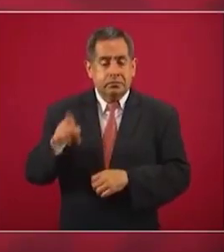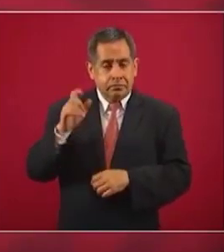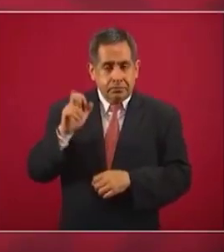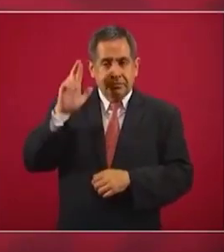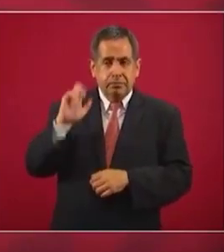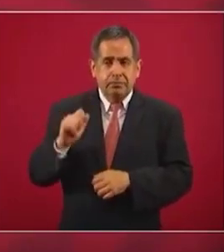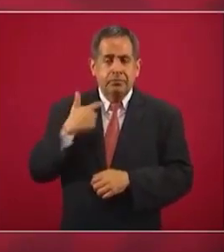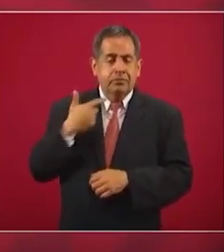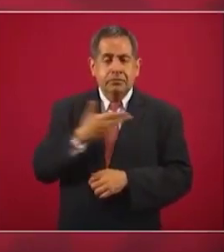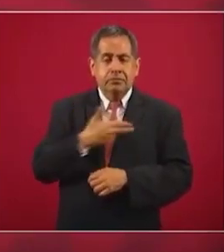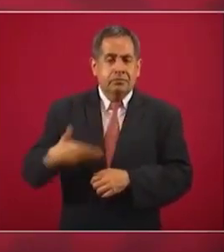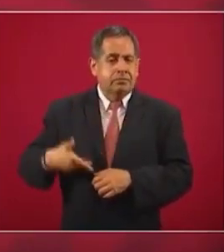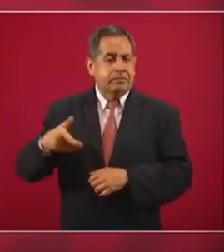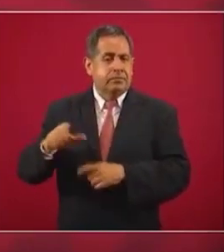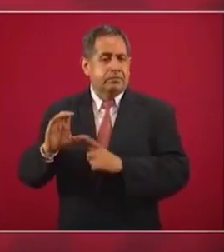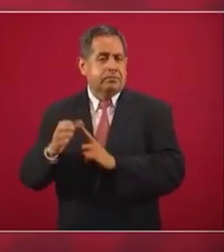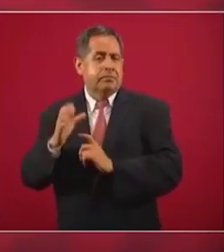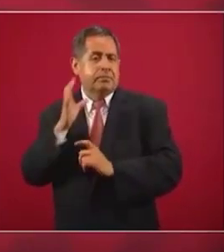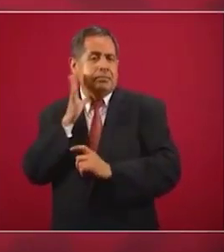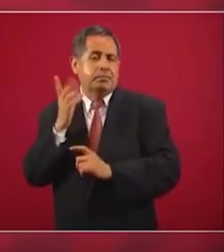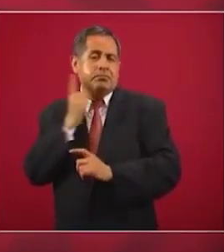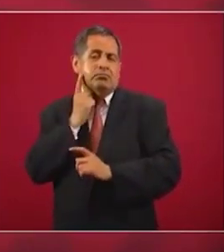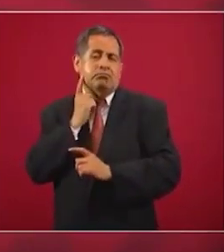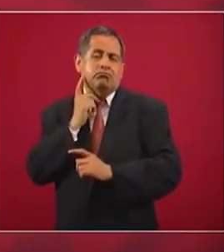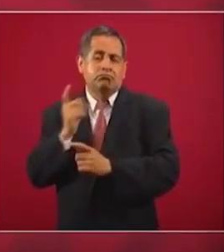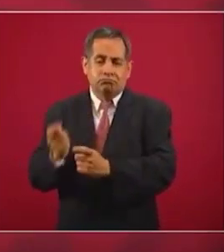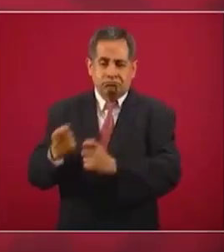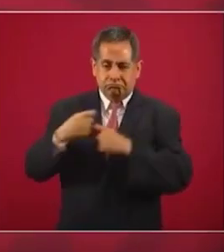de la Cámara de Diputados.